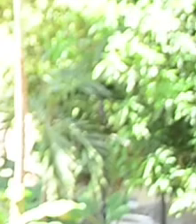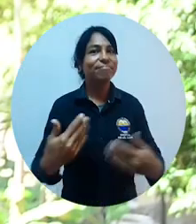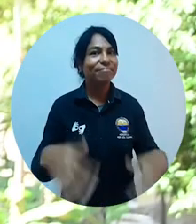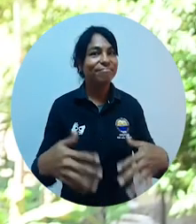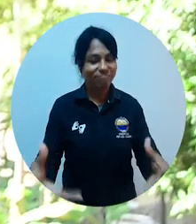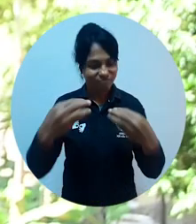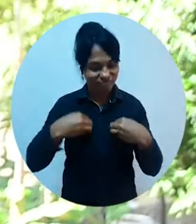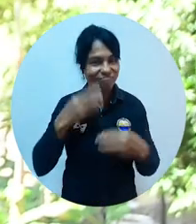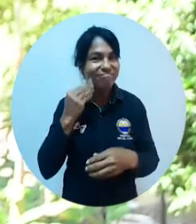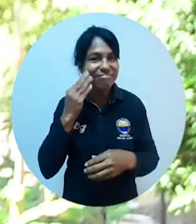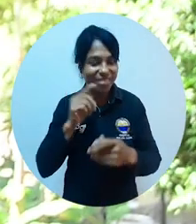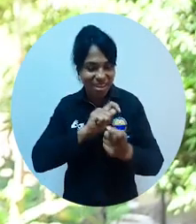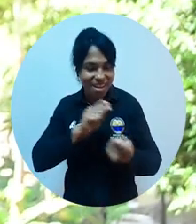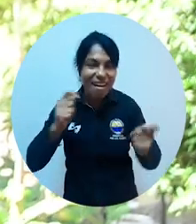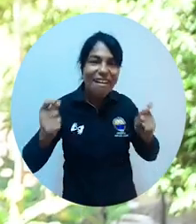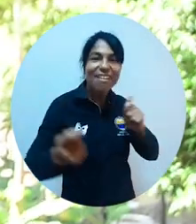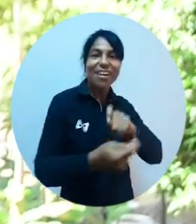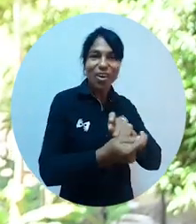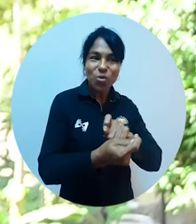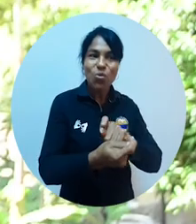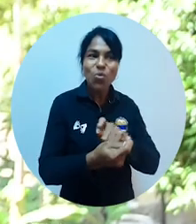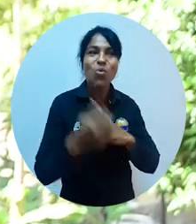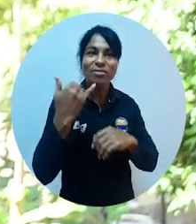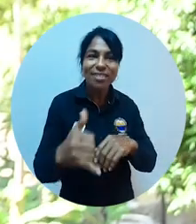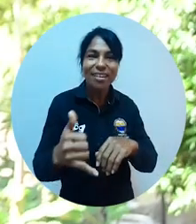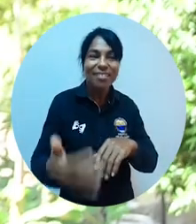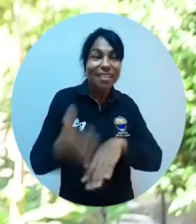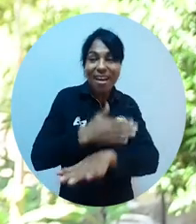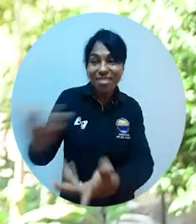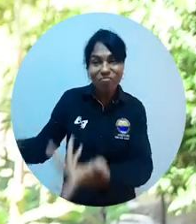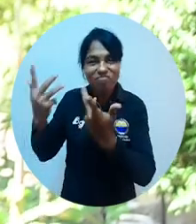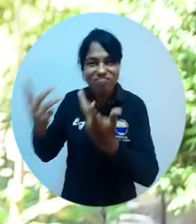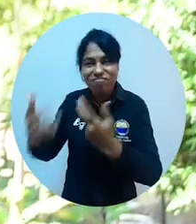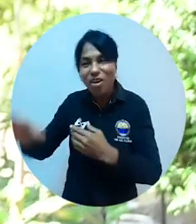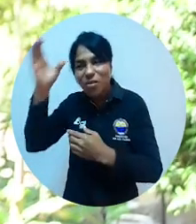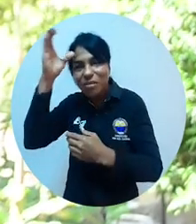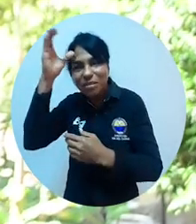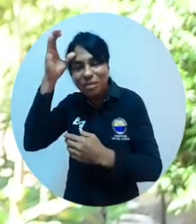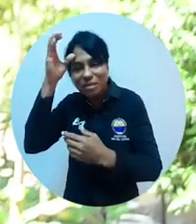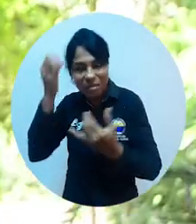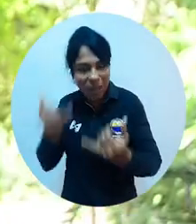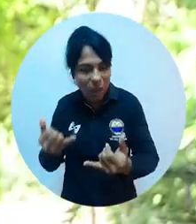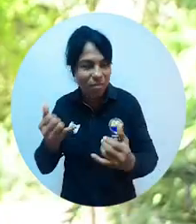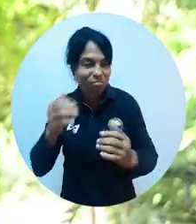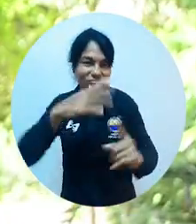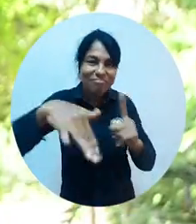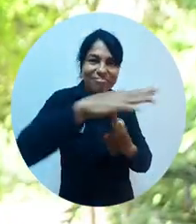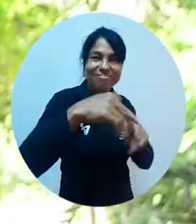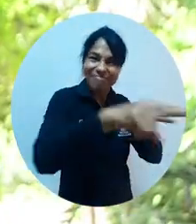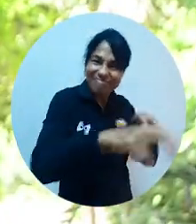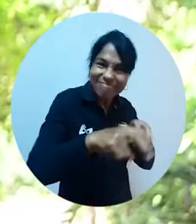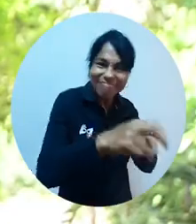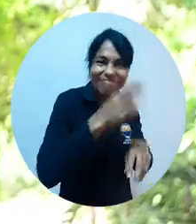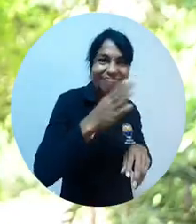Ha sido una experiencia muy transformadora, ya que nos ha permitido concretar esos conocimientos que nos dan desde el aula de clase al contexto rural,